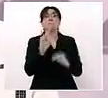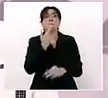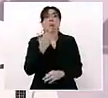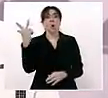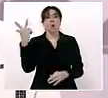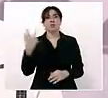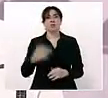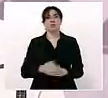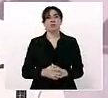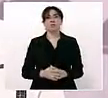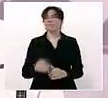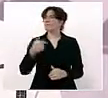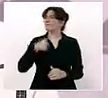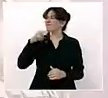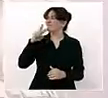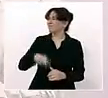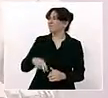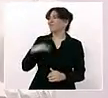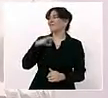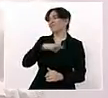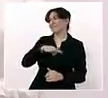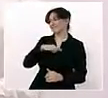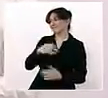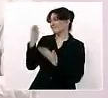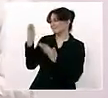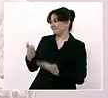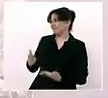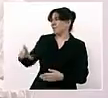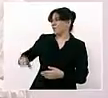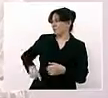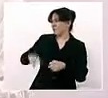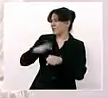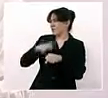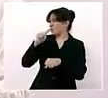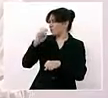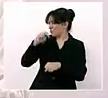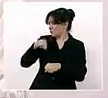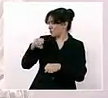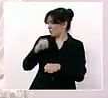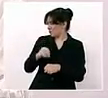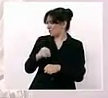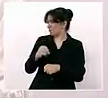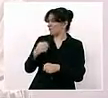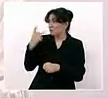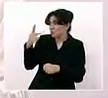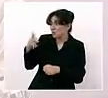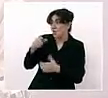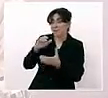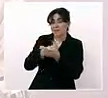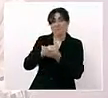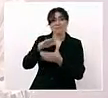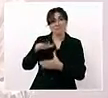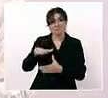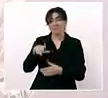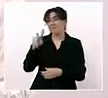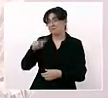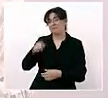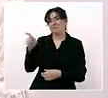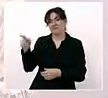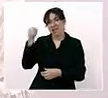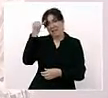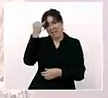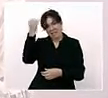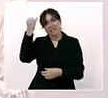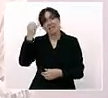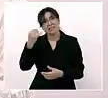felicito a Toño, a su esposa que tuvieron esta iniciativa